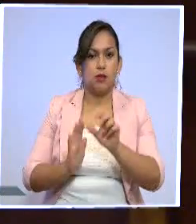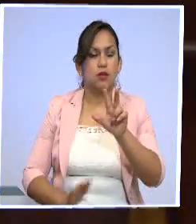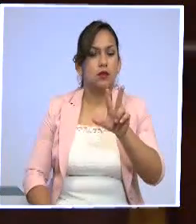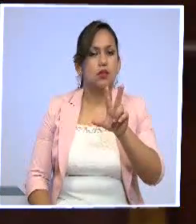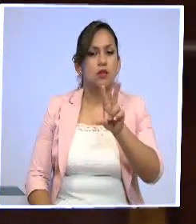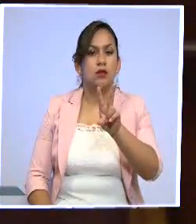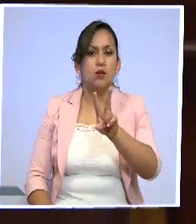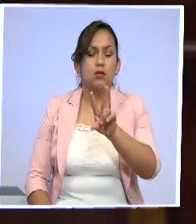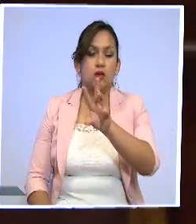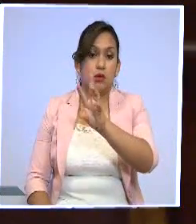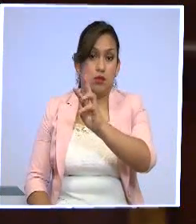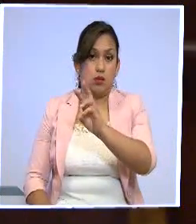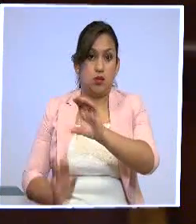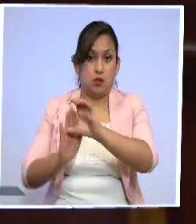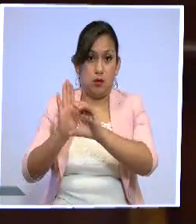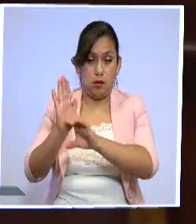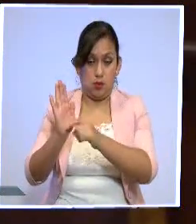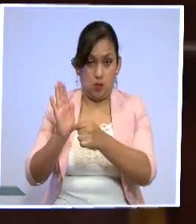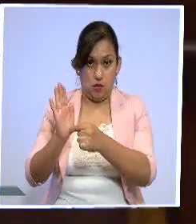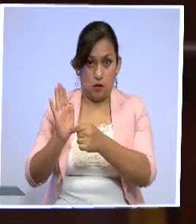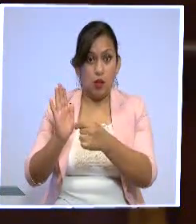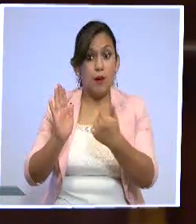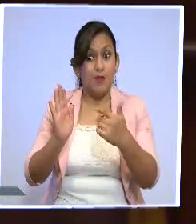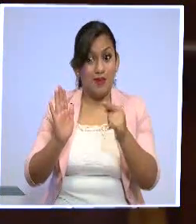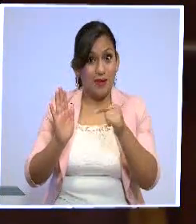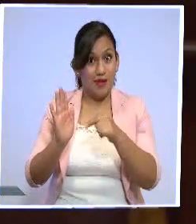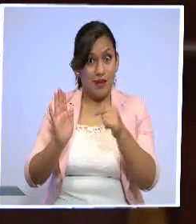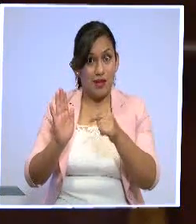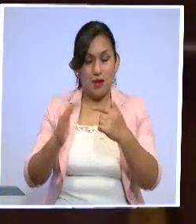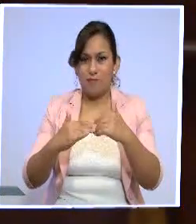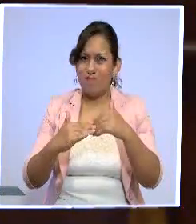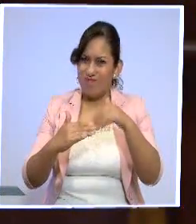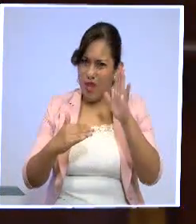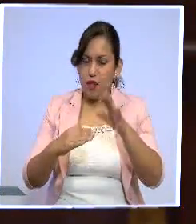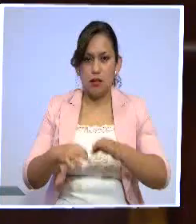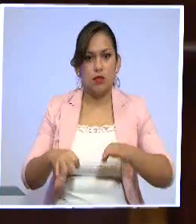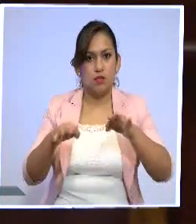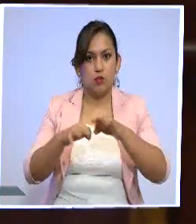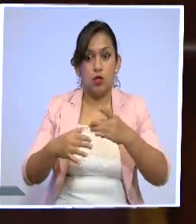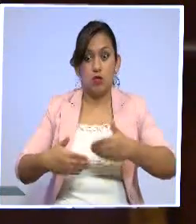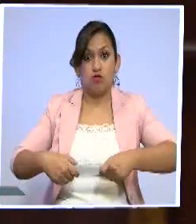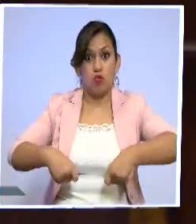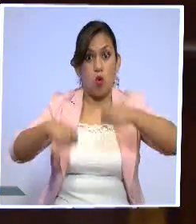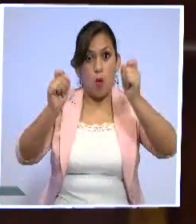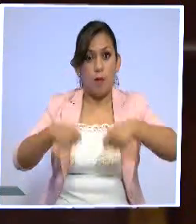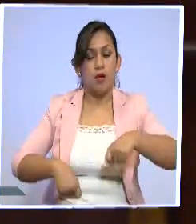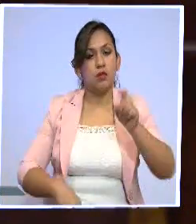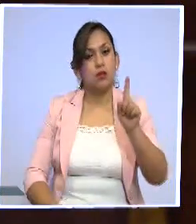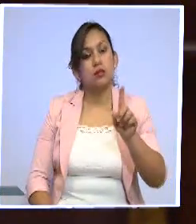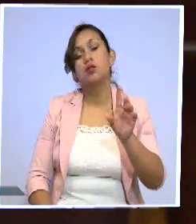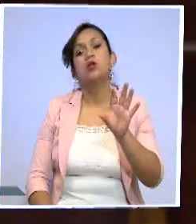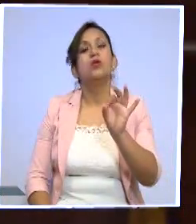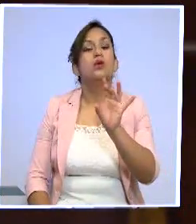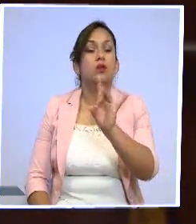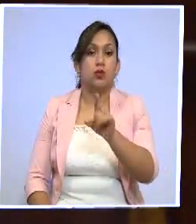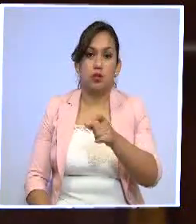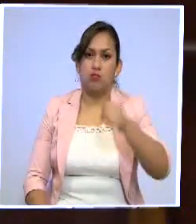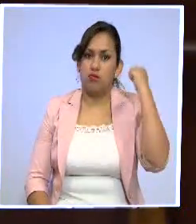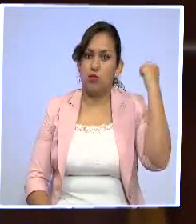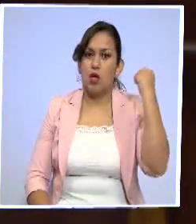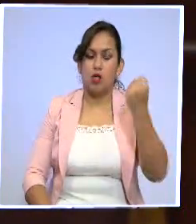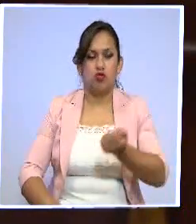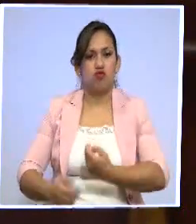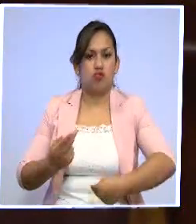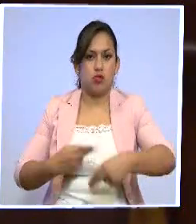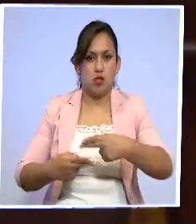Constitución, pero estos otros, como tiene supremacía y el convenio 98 siendo fundamental, entonces tenemos derecho a la negociación